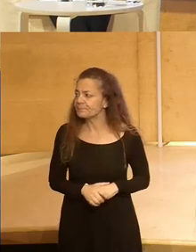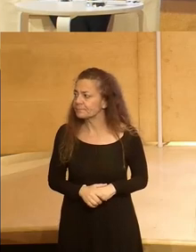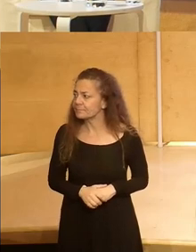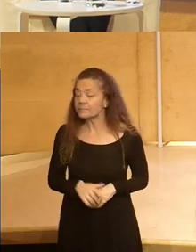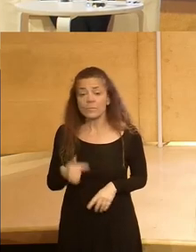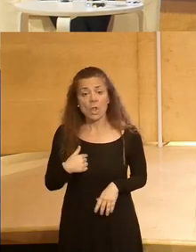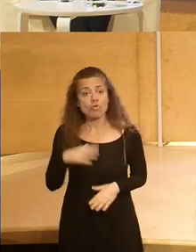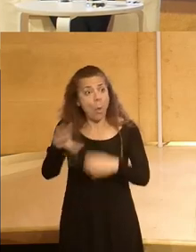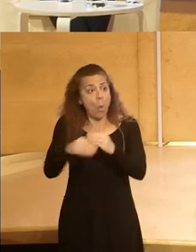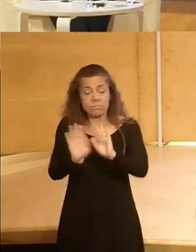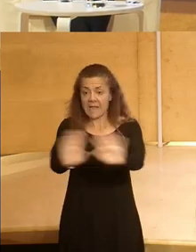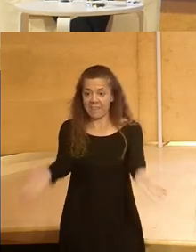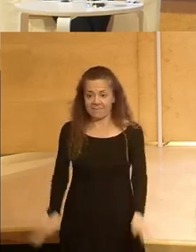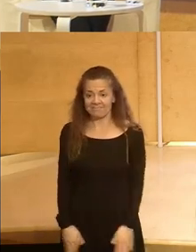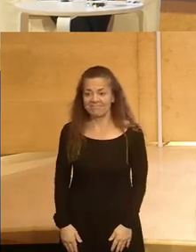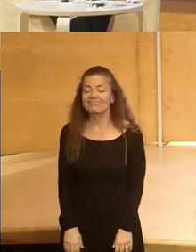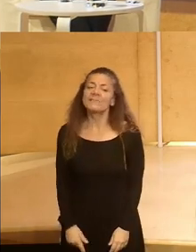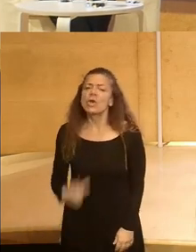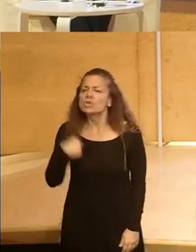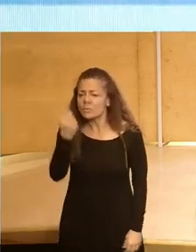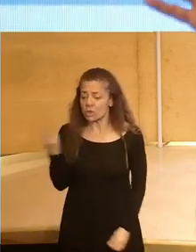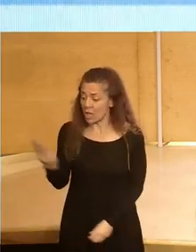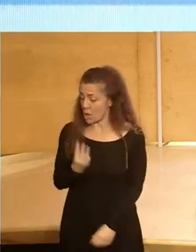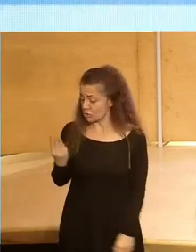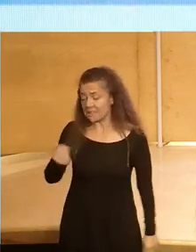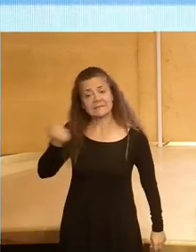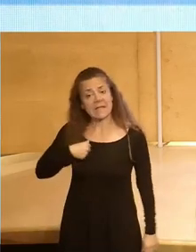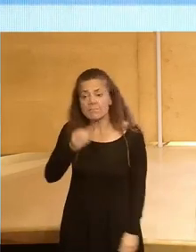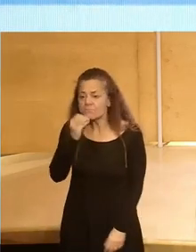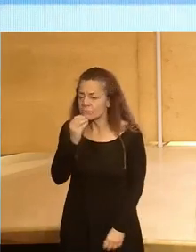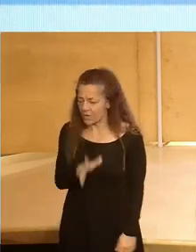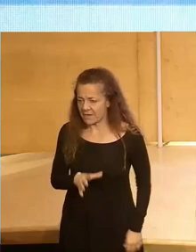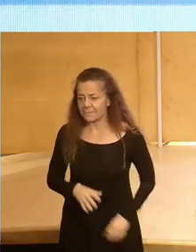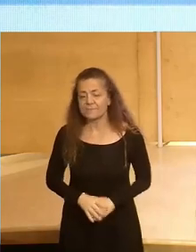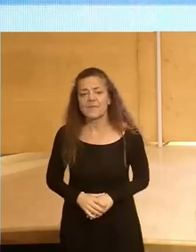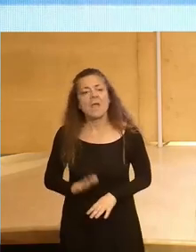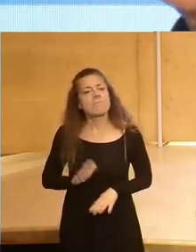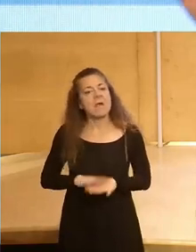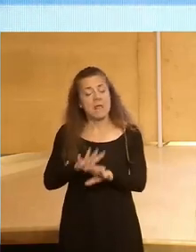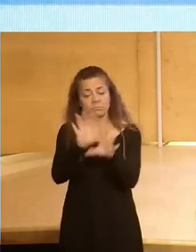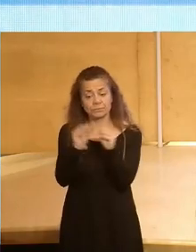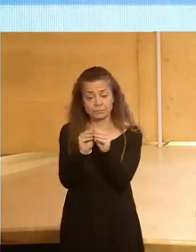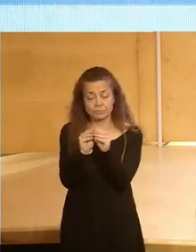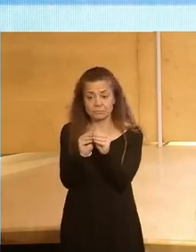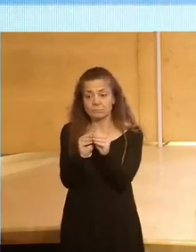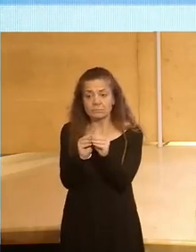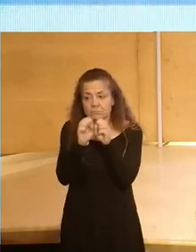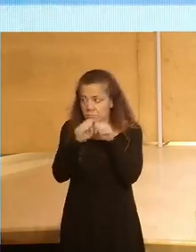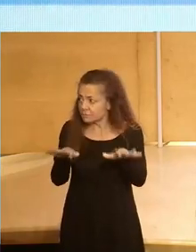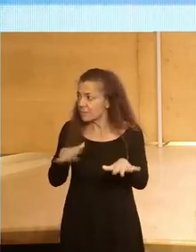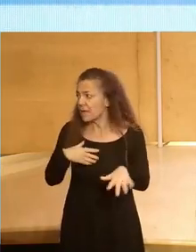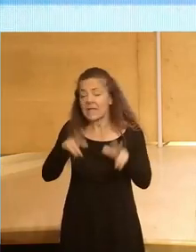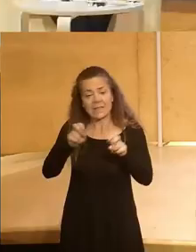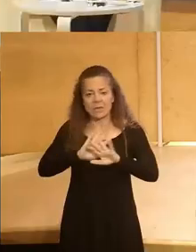No tengo nada que añadir ya creo que los tres han sido magníficos para condensar los mensajes y ahí están los titulares